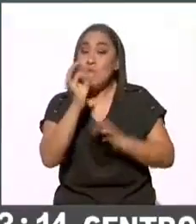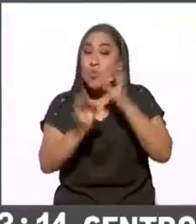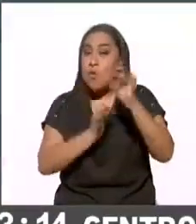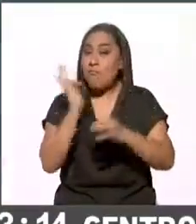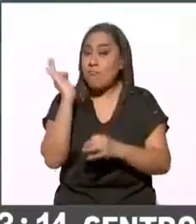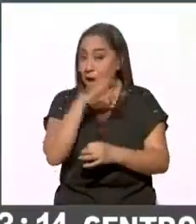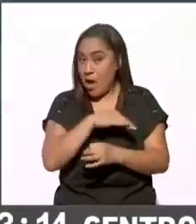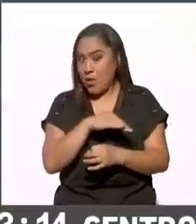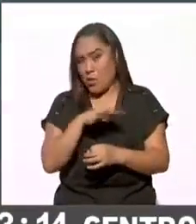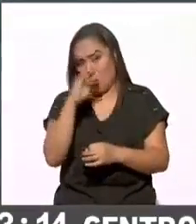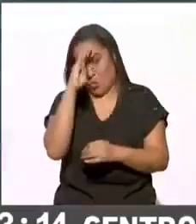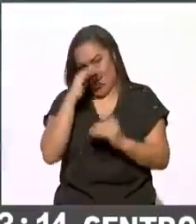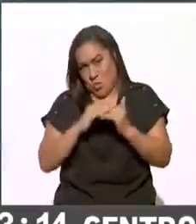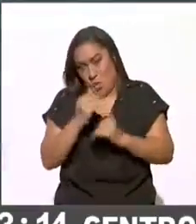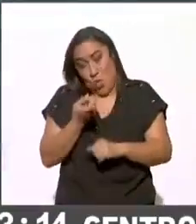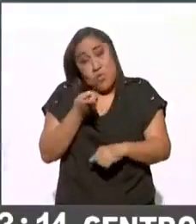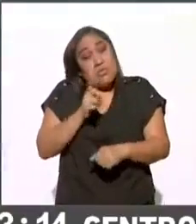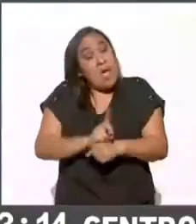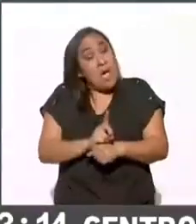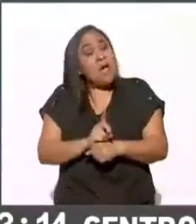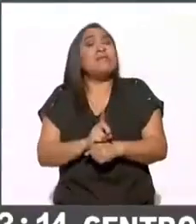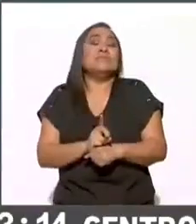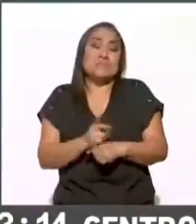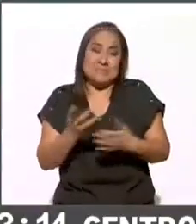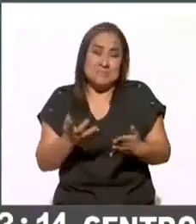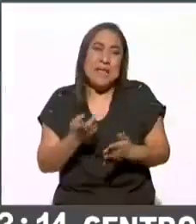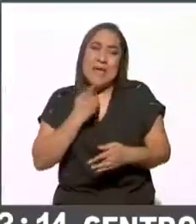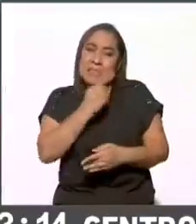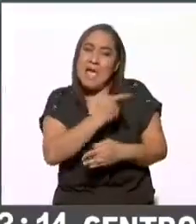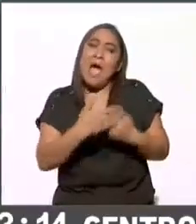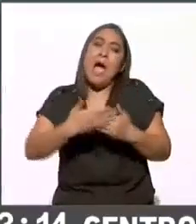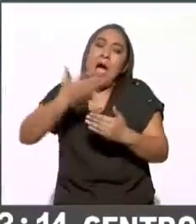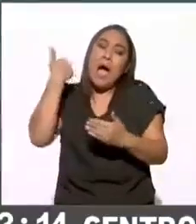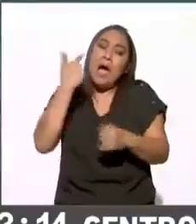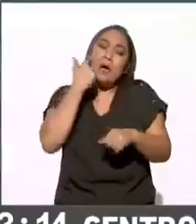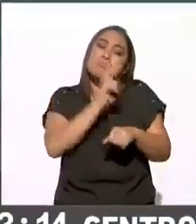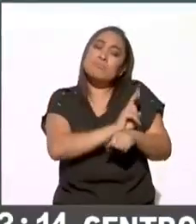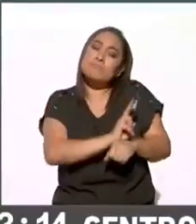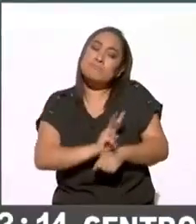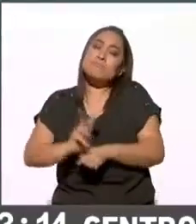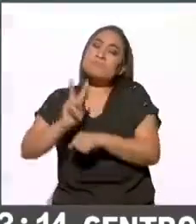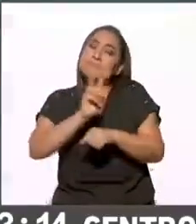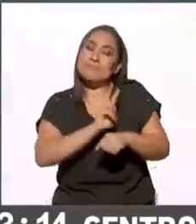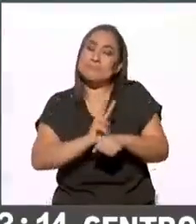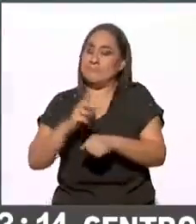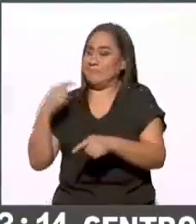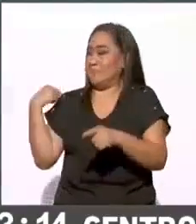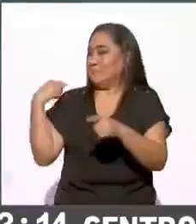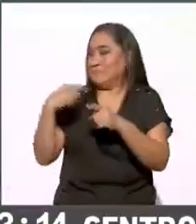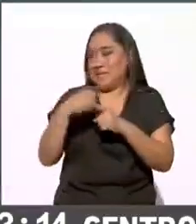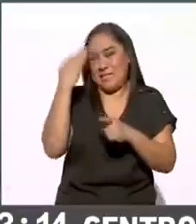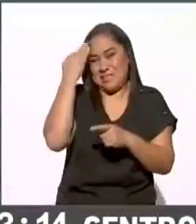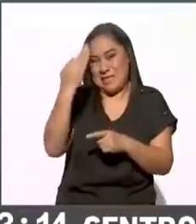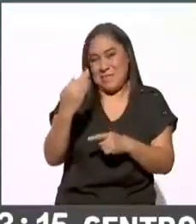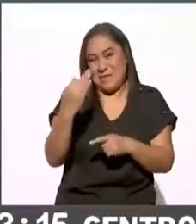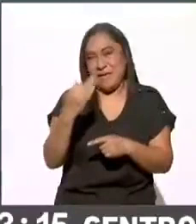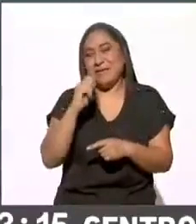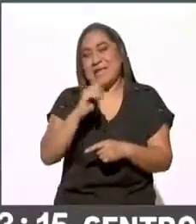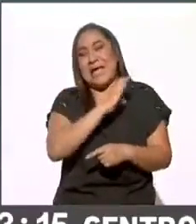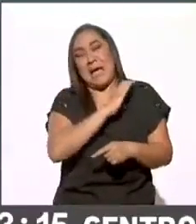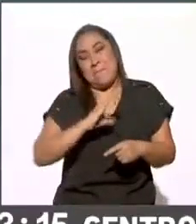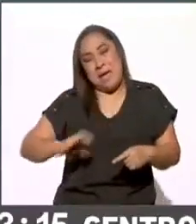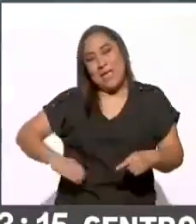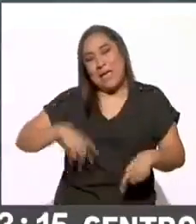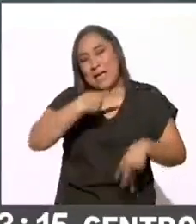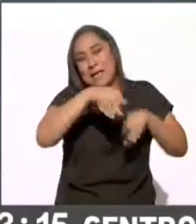alto con relación a lo que ellos han monitoreado en las últimas semanas de campañas incluso.